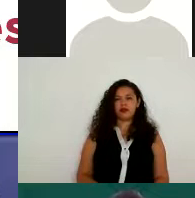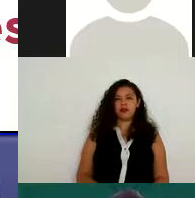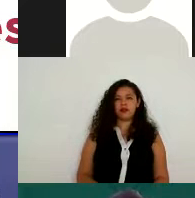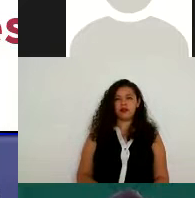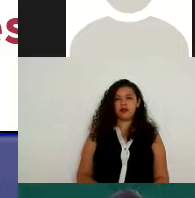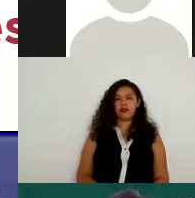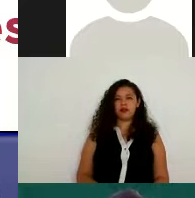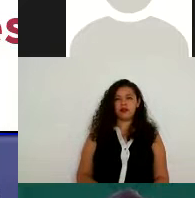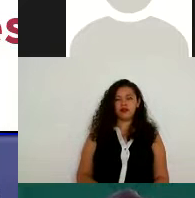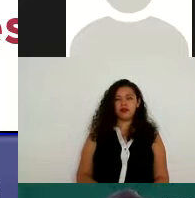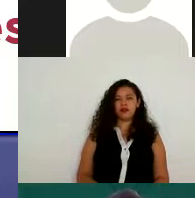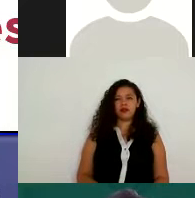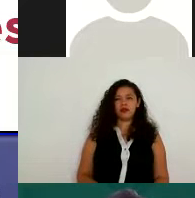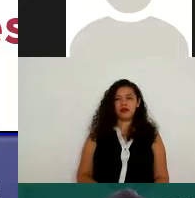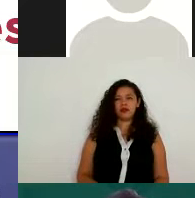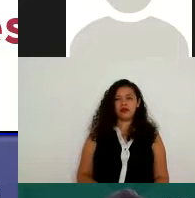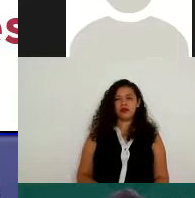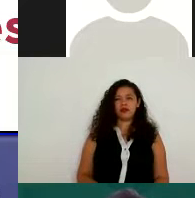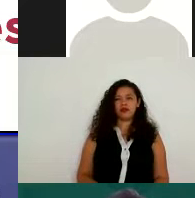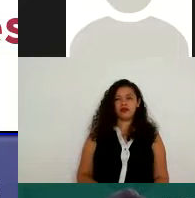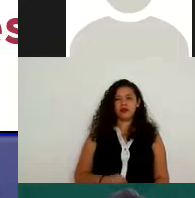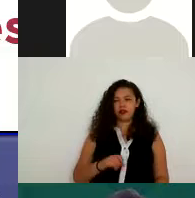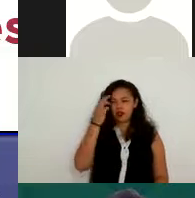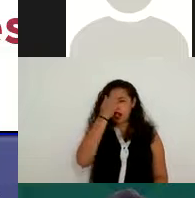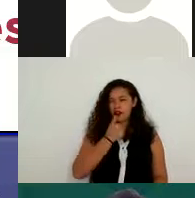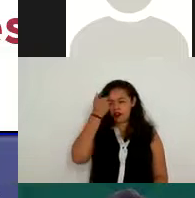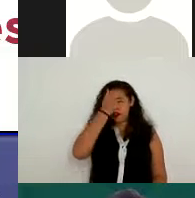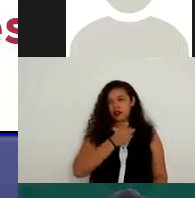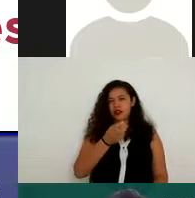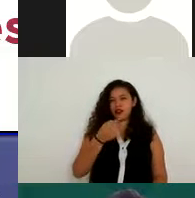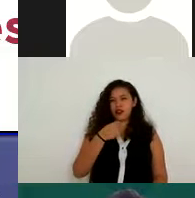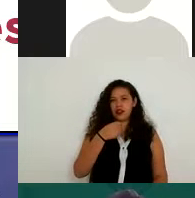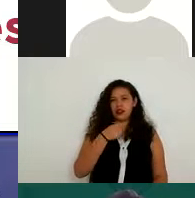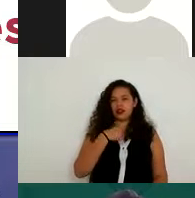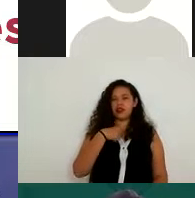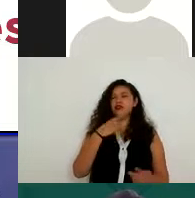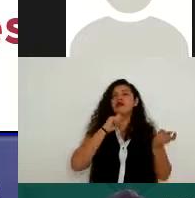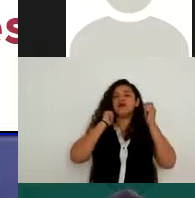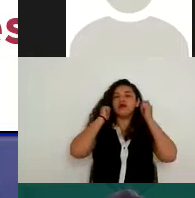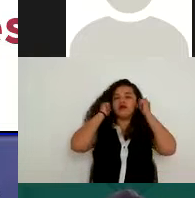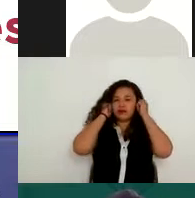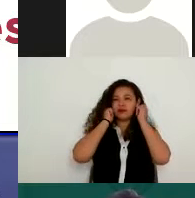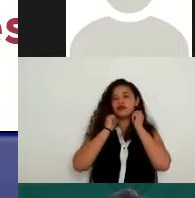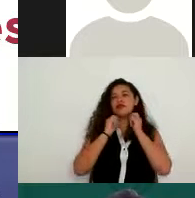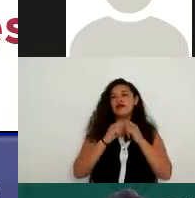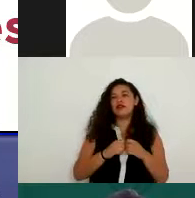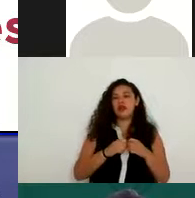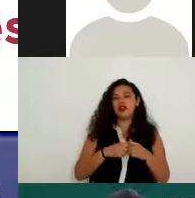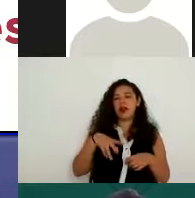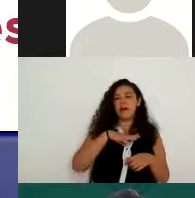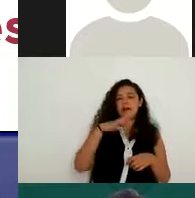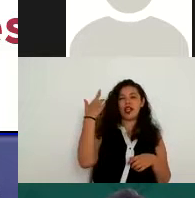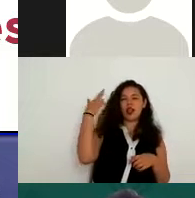Sí, lo estamos checando. Lo que sucede es que yo, a pesar de que tengo los audífonos, el audio lo estoy escuchando por la